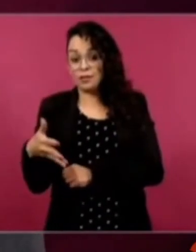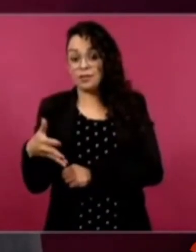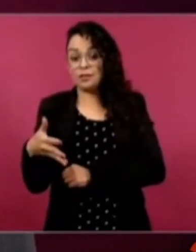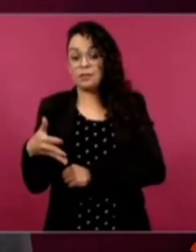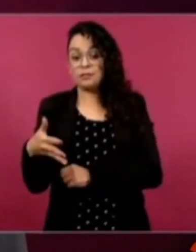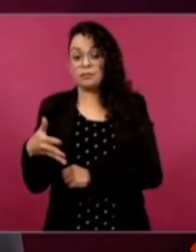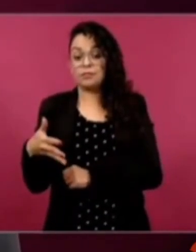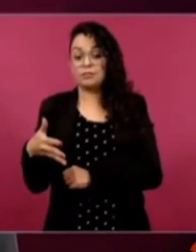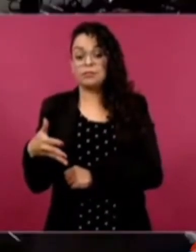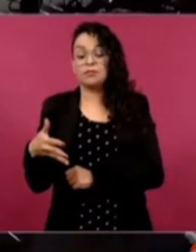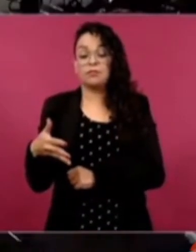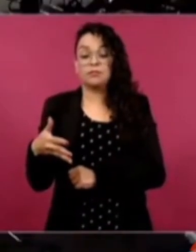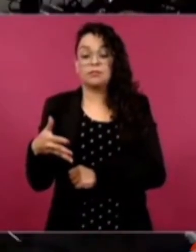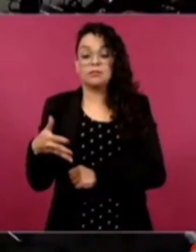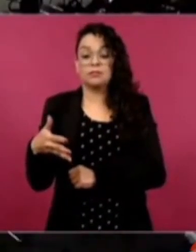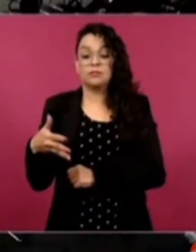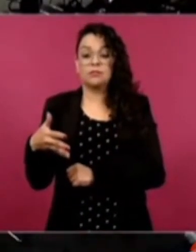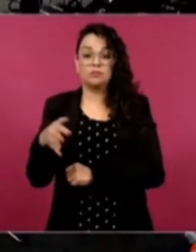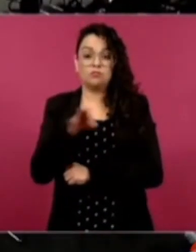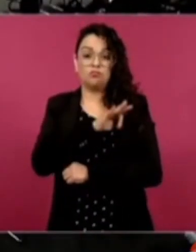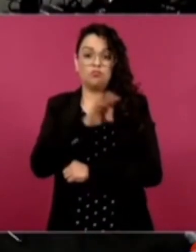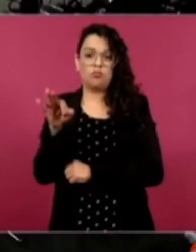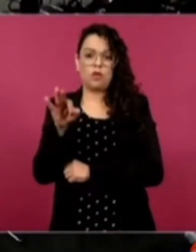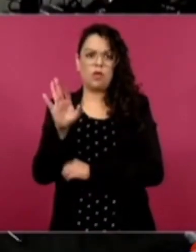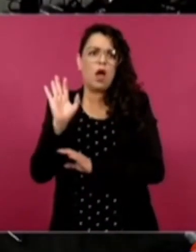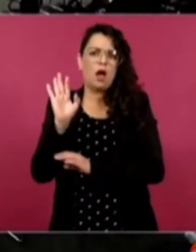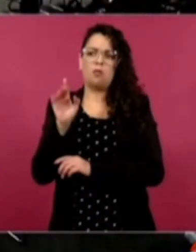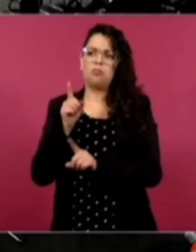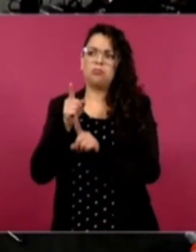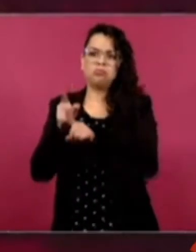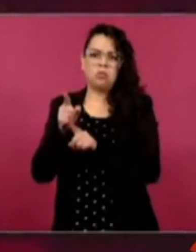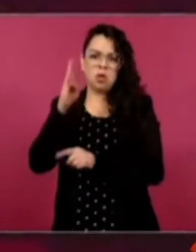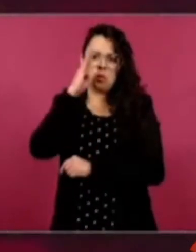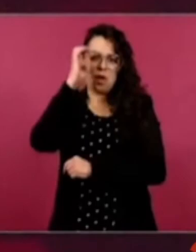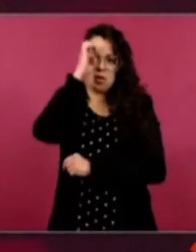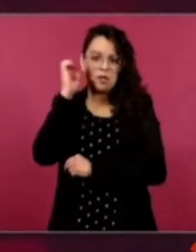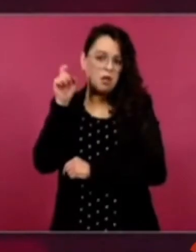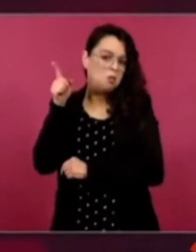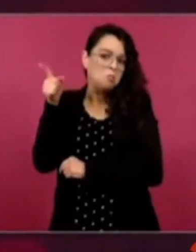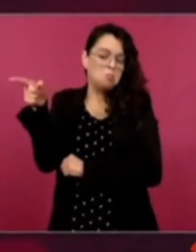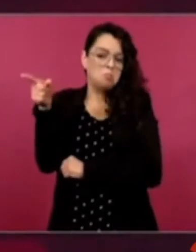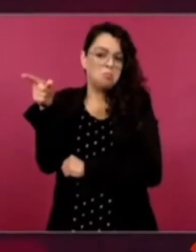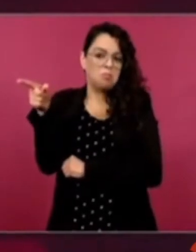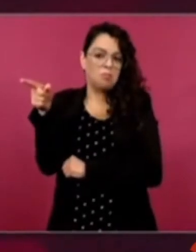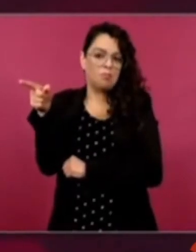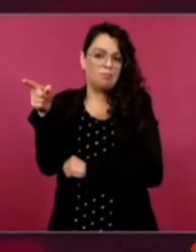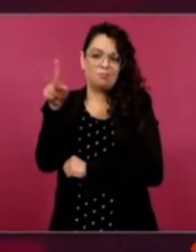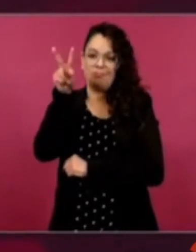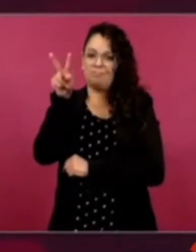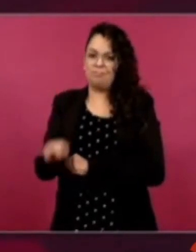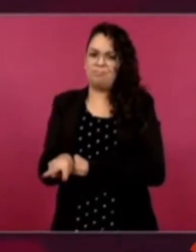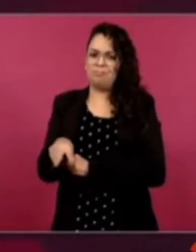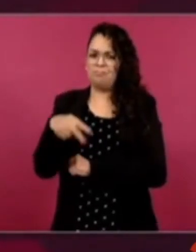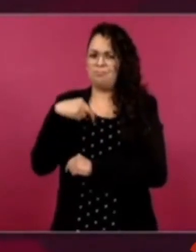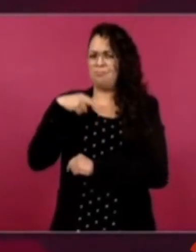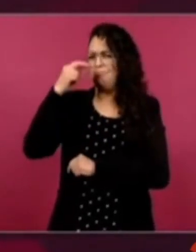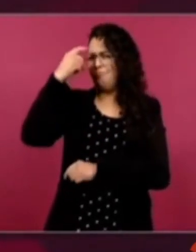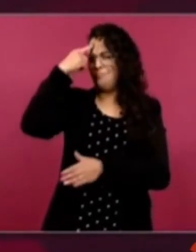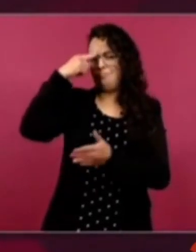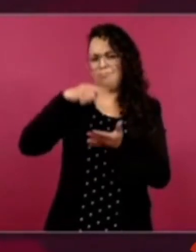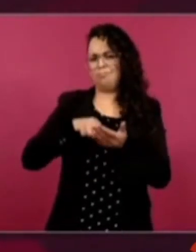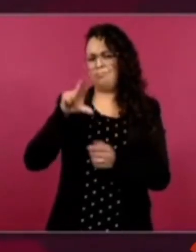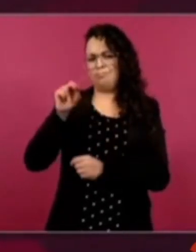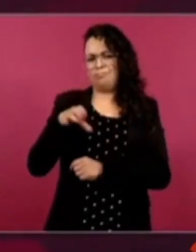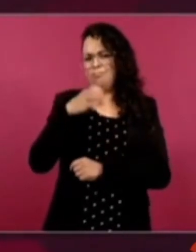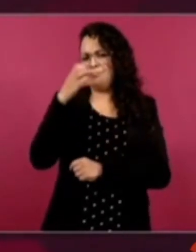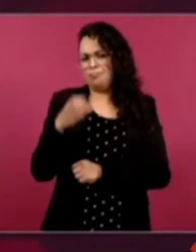Este... Marcelo, yo no creo eso, pero lo que sí quería dejar de manifiesto